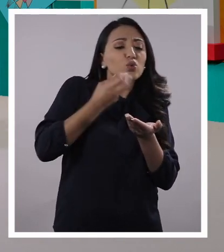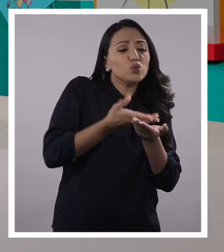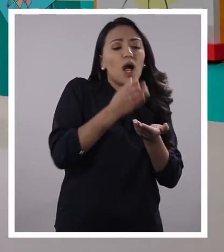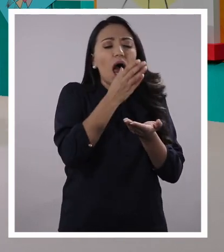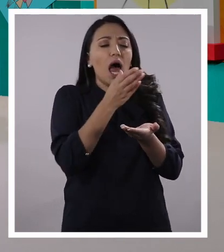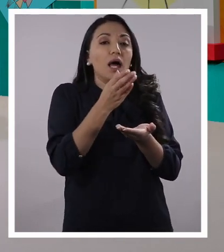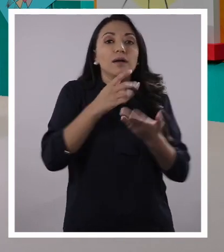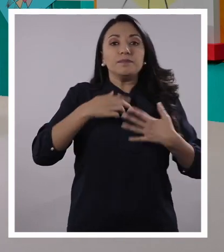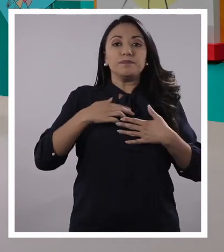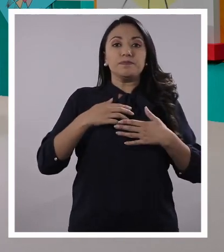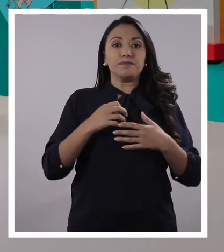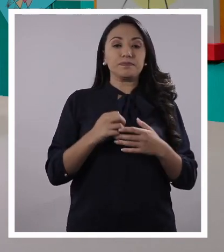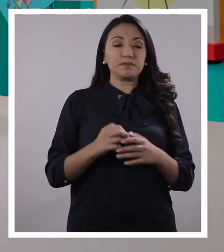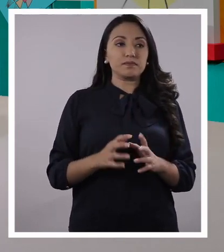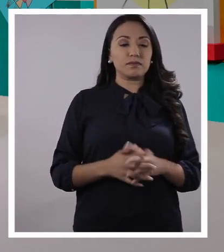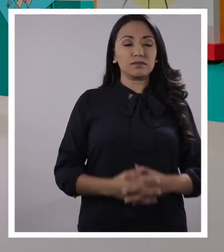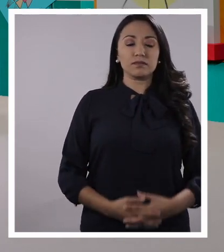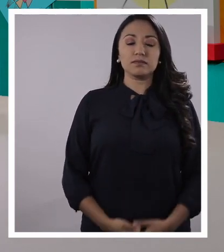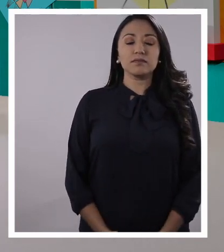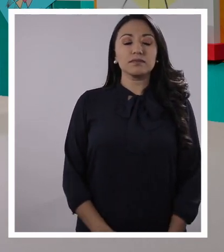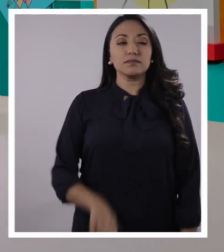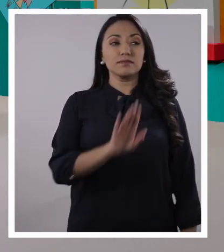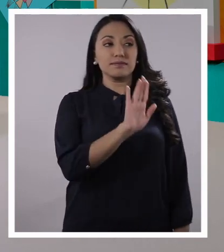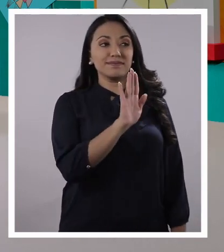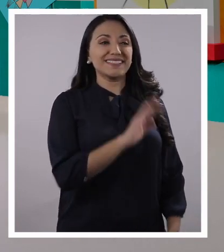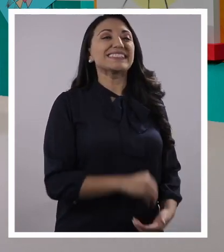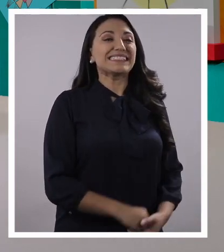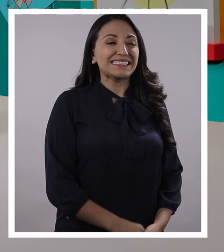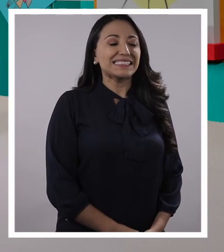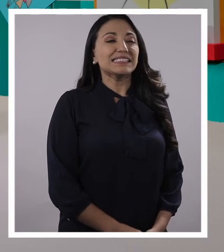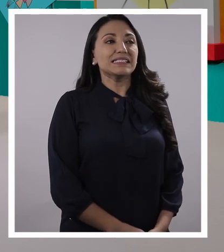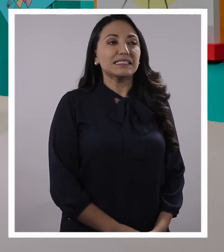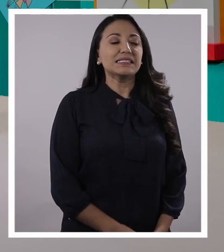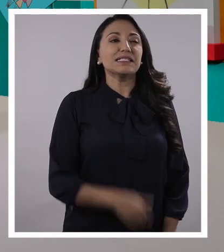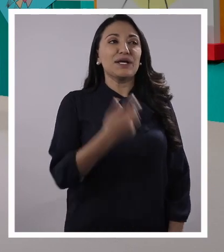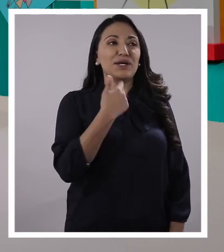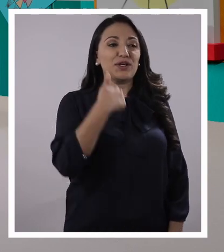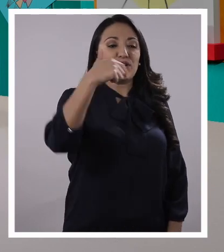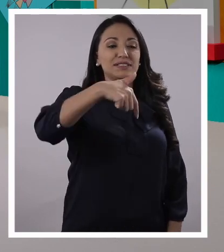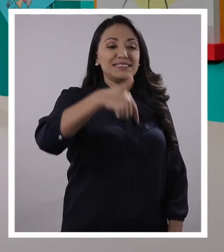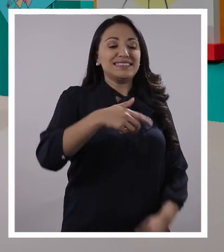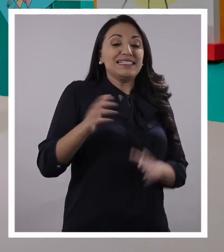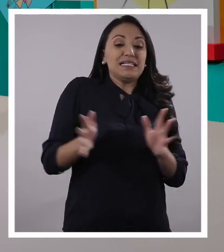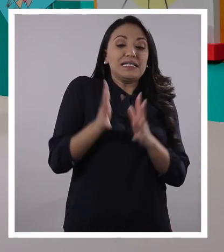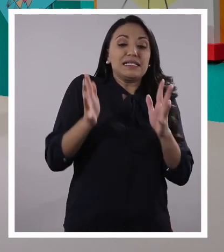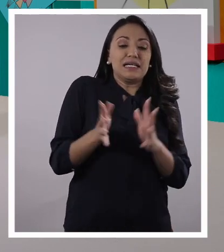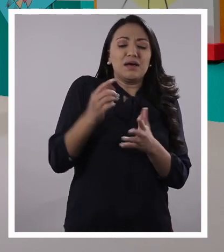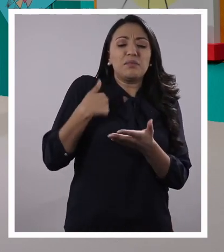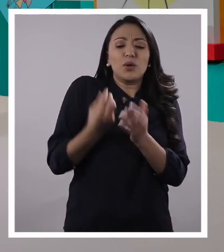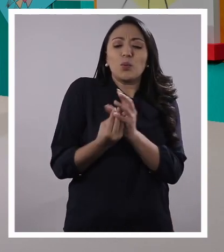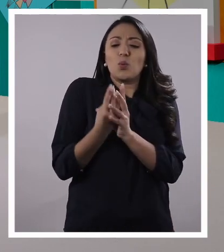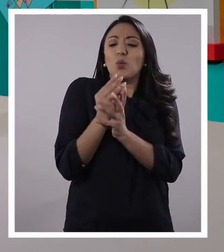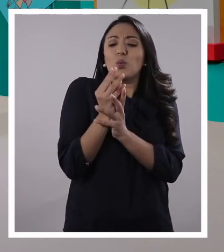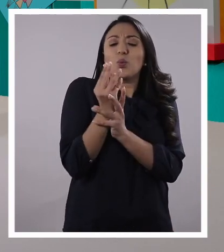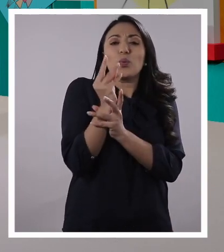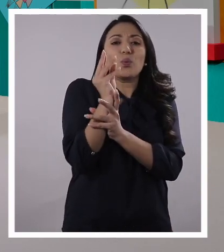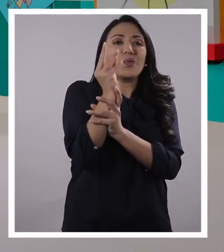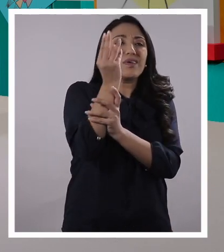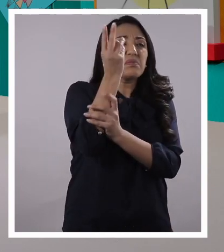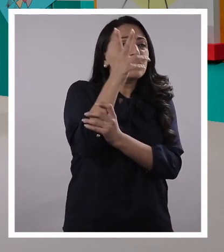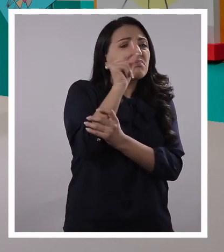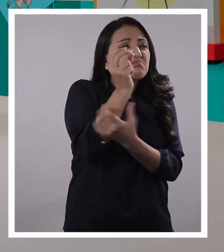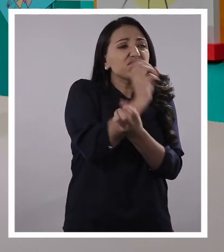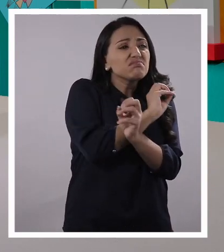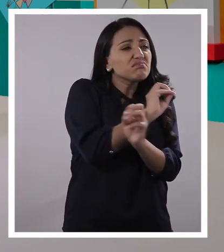esos... Empezó la clase, por favor. Pancho? Profe, poniéndole un poco de alegría, cantándole a mi planta para que crezca y no